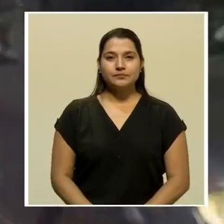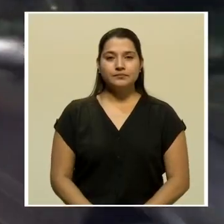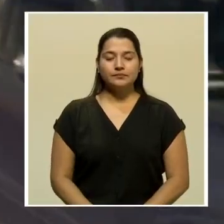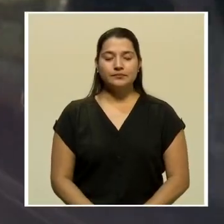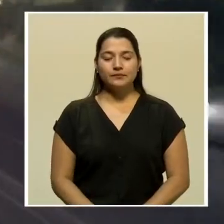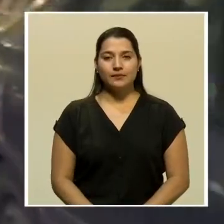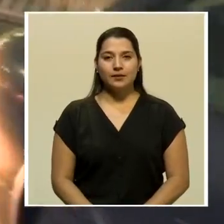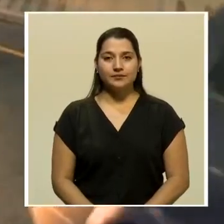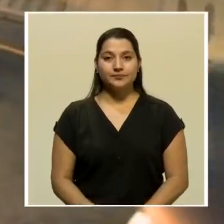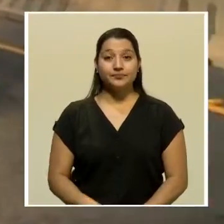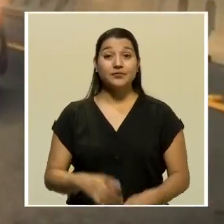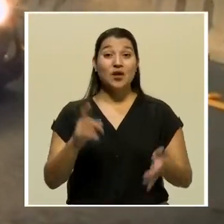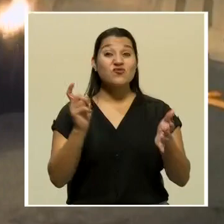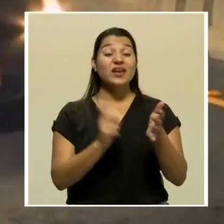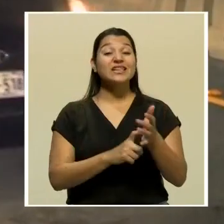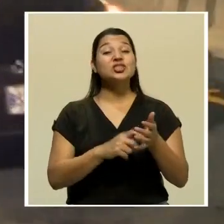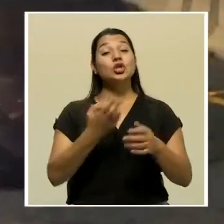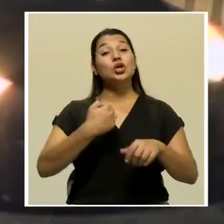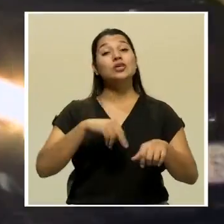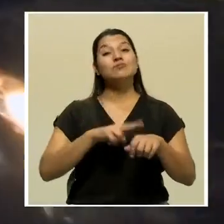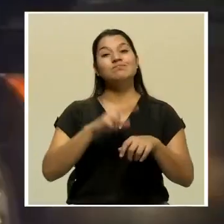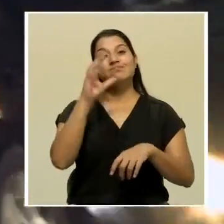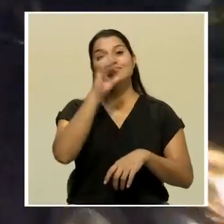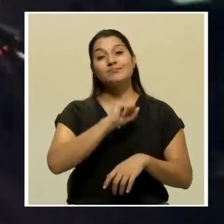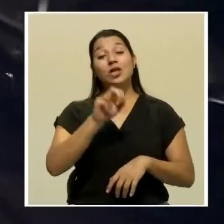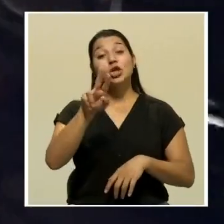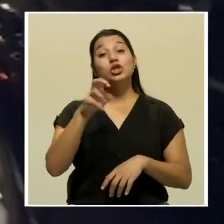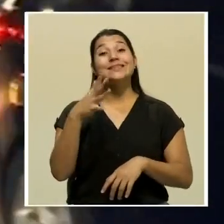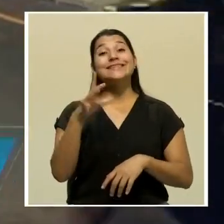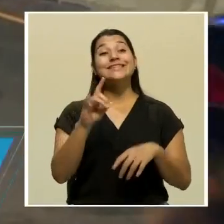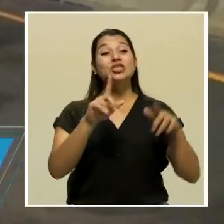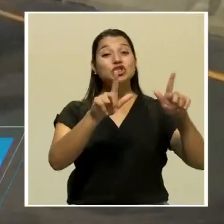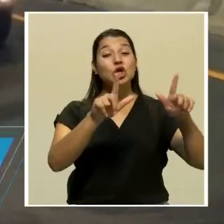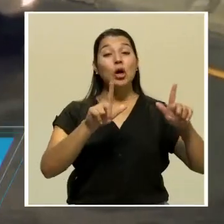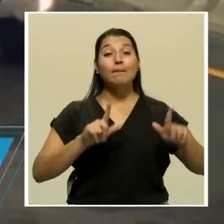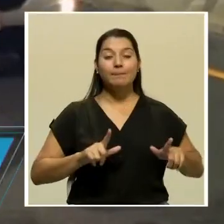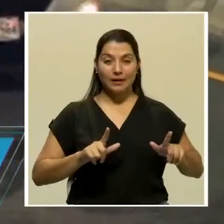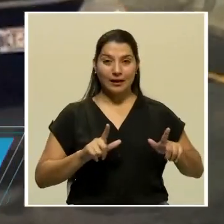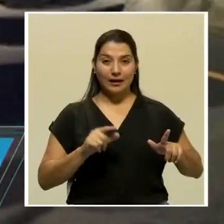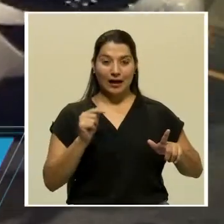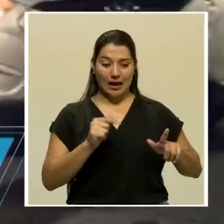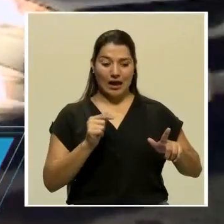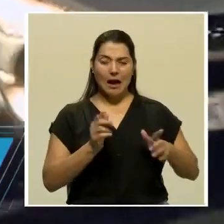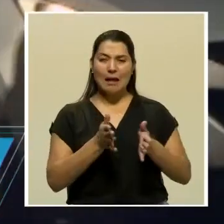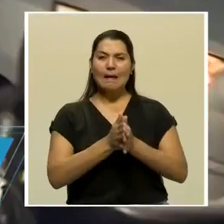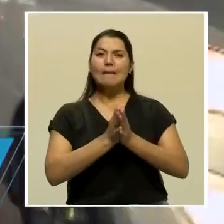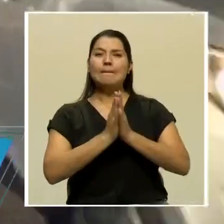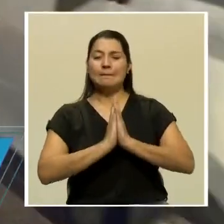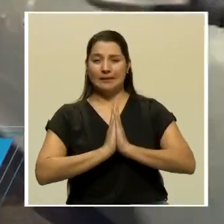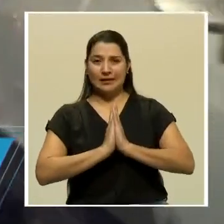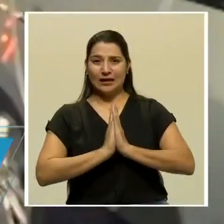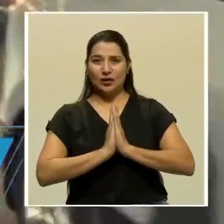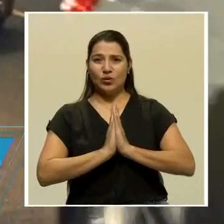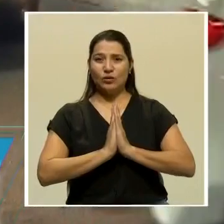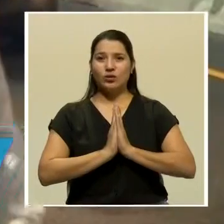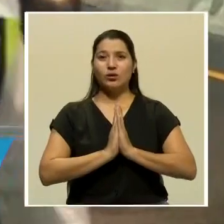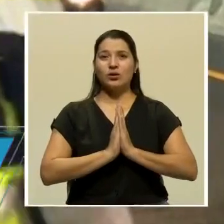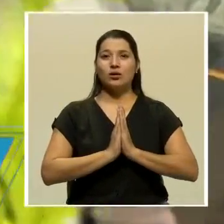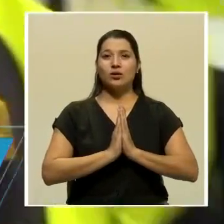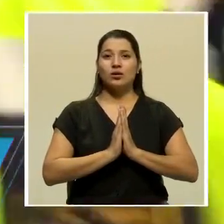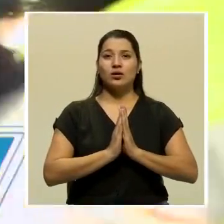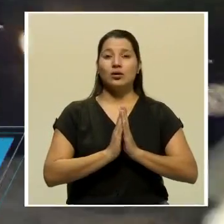El Registro Nacional detectó que 218 placas fueron solicitadas aportando declaraciones juradas por extravío que no